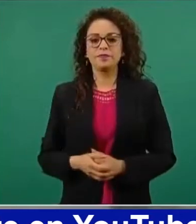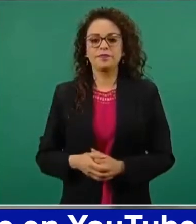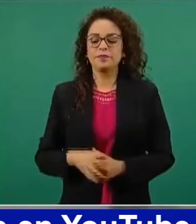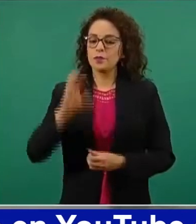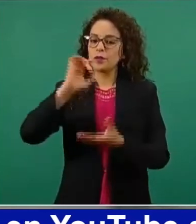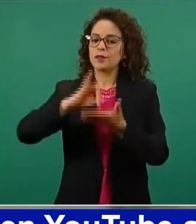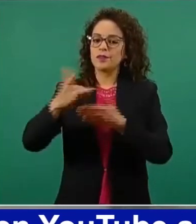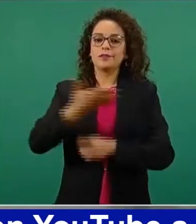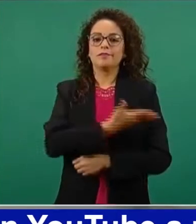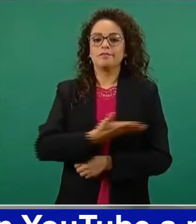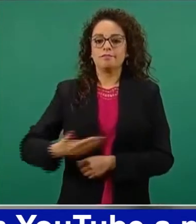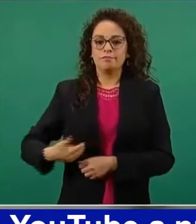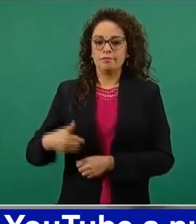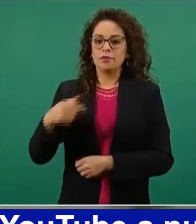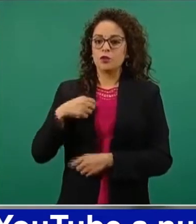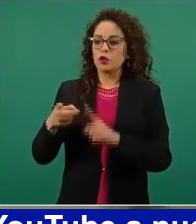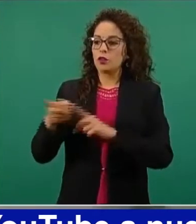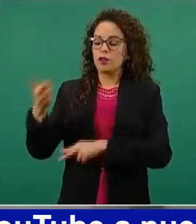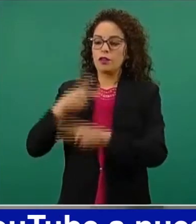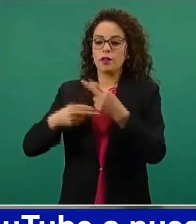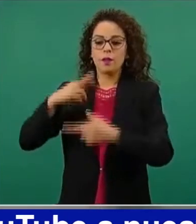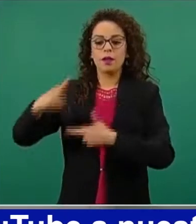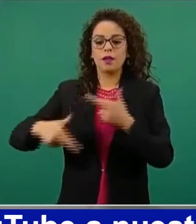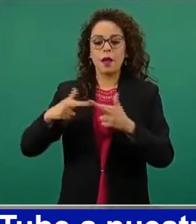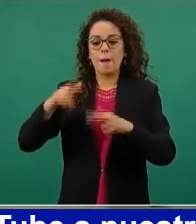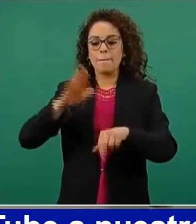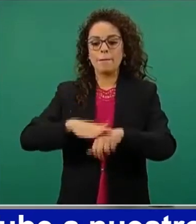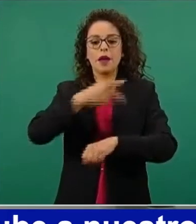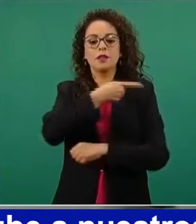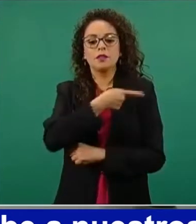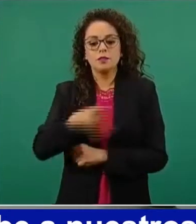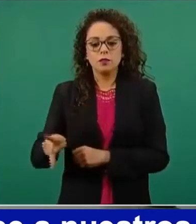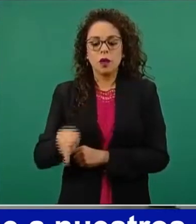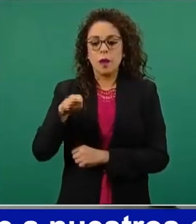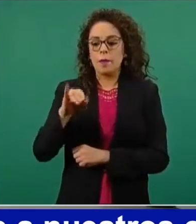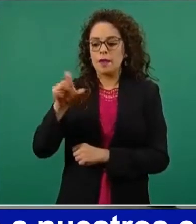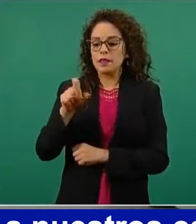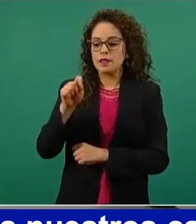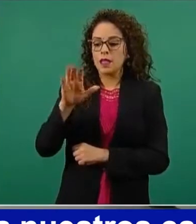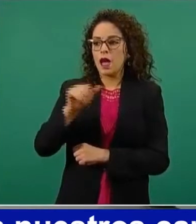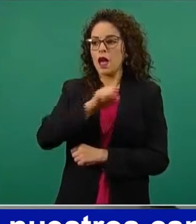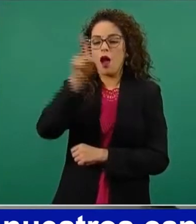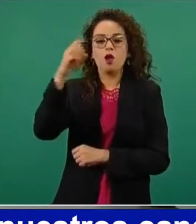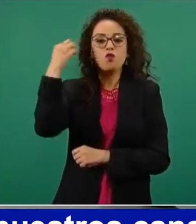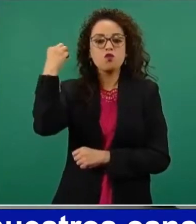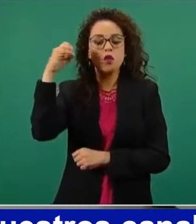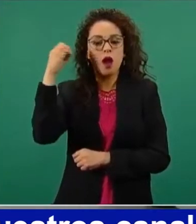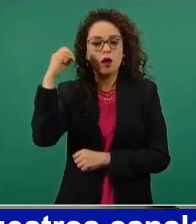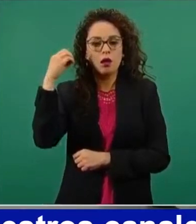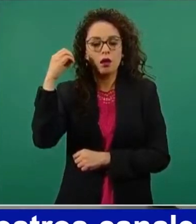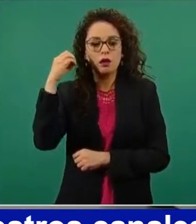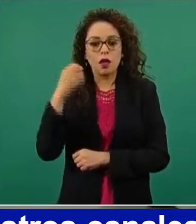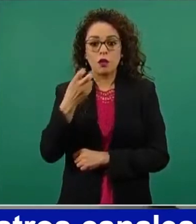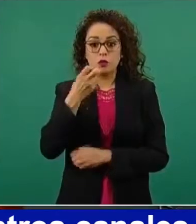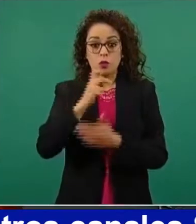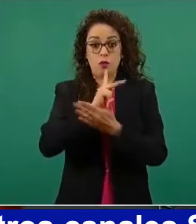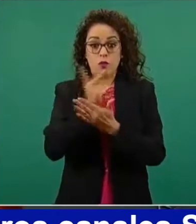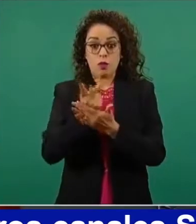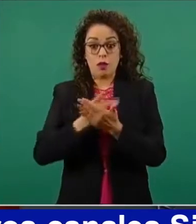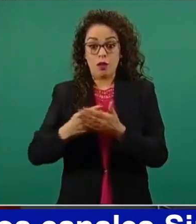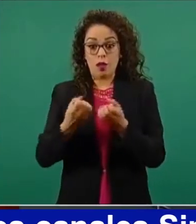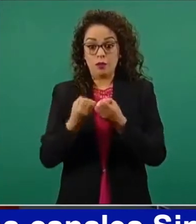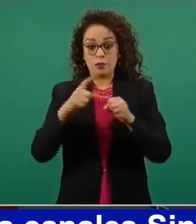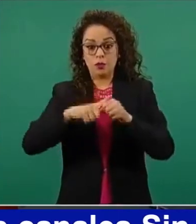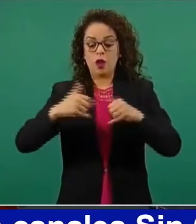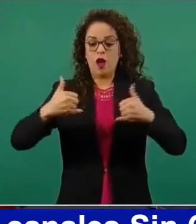Gracias, vengo de la región más pobre de México, la región de la Mixteca en Oaxaca, donde han tenido mucho impacto sus programas sociales de